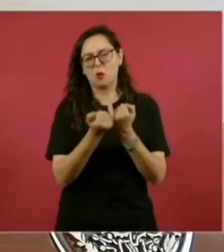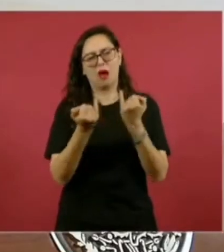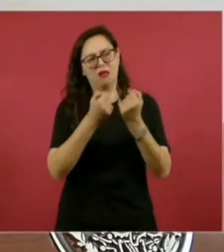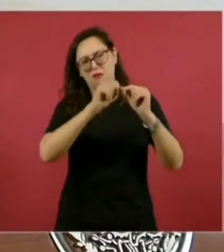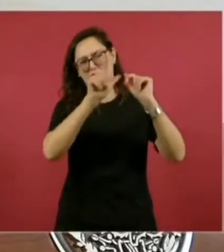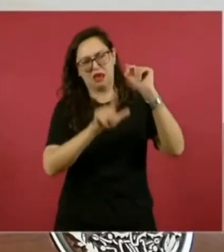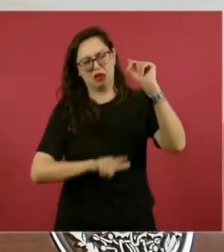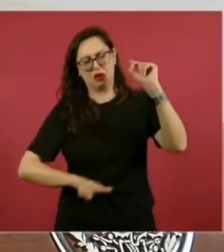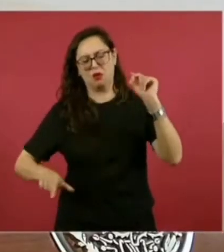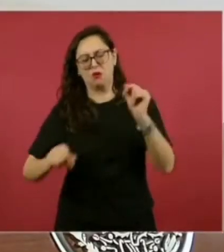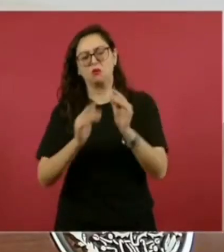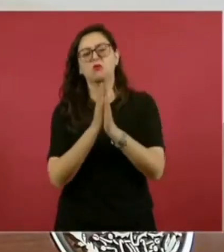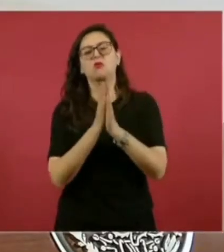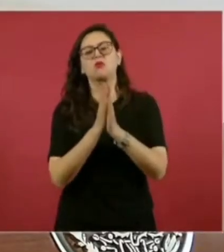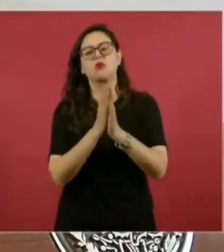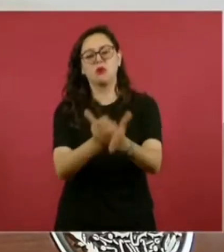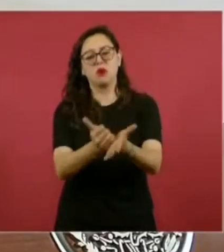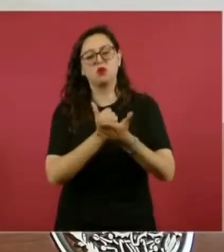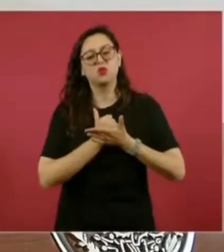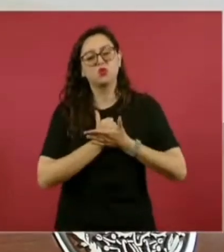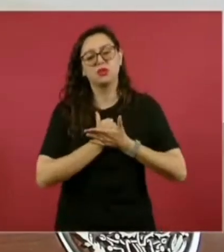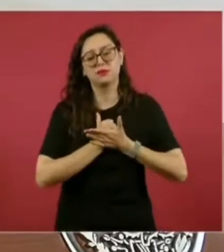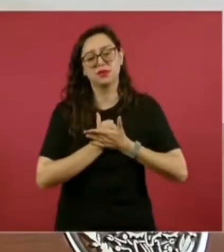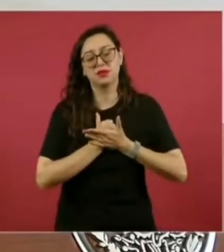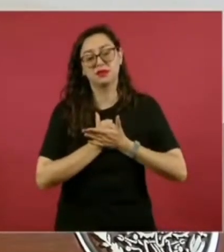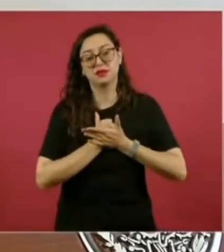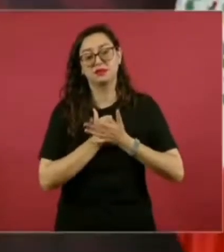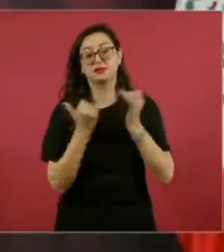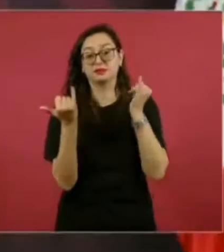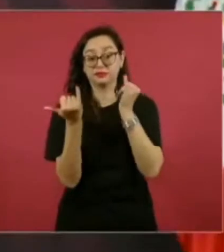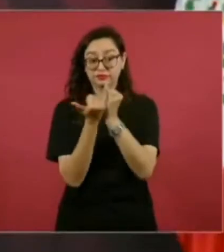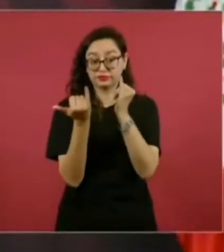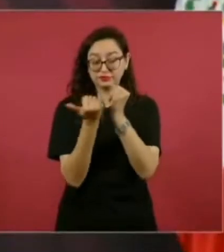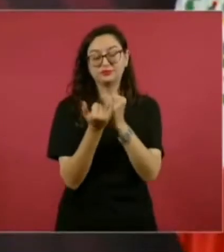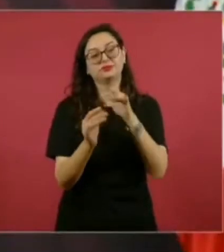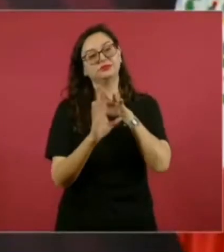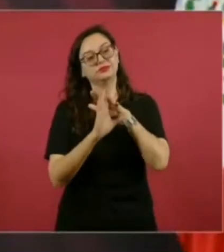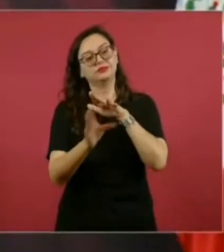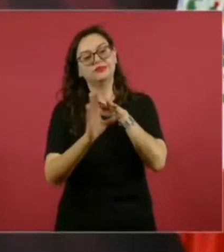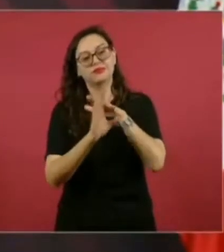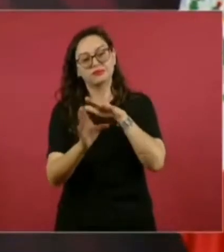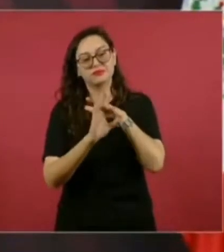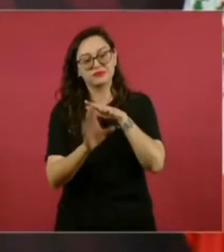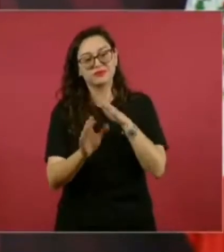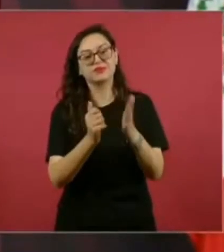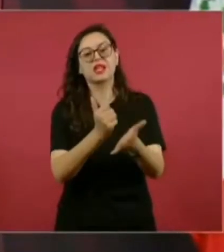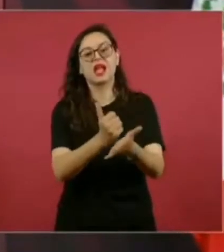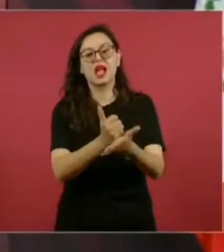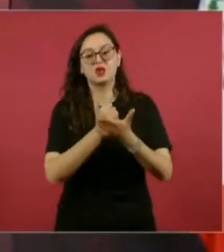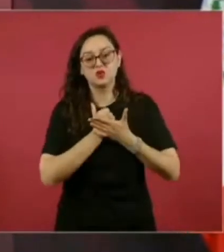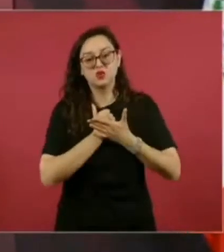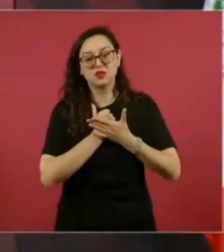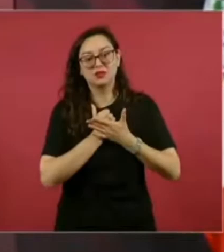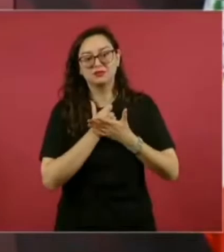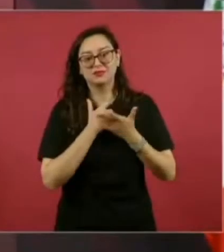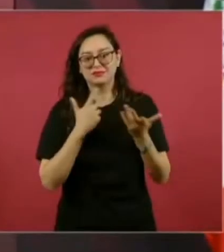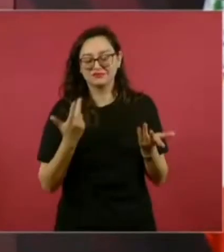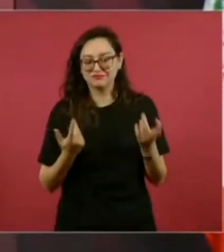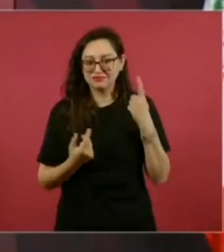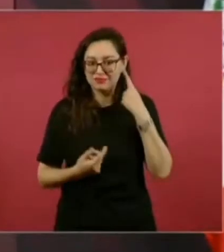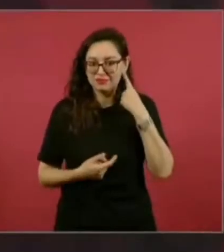y también los migrantes, ahora que escuché lo del museo,